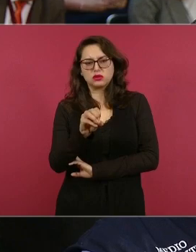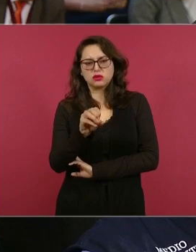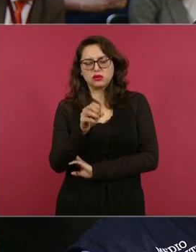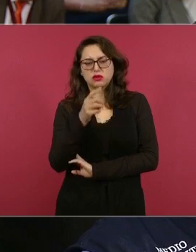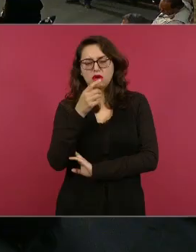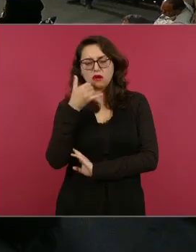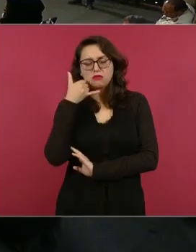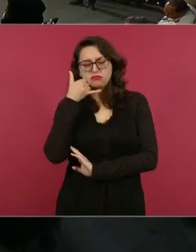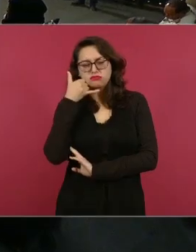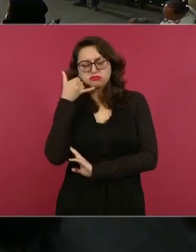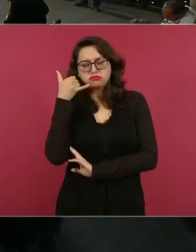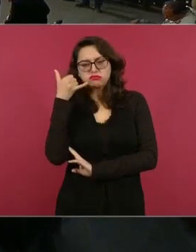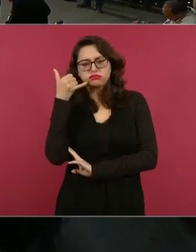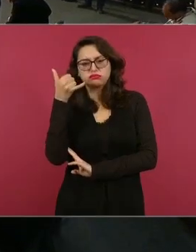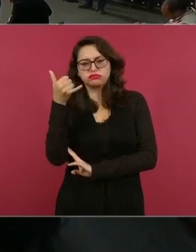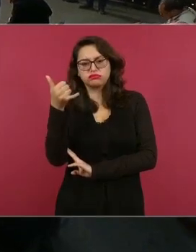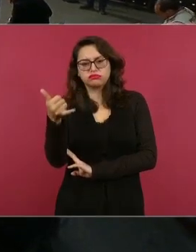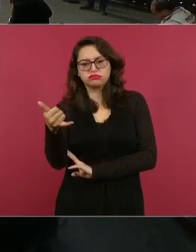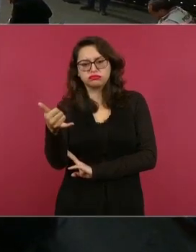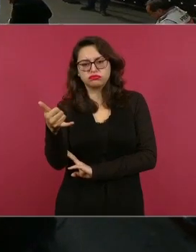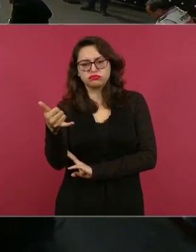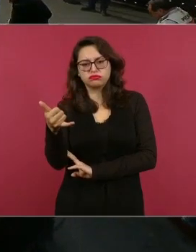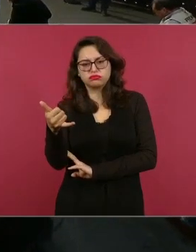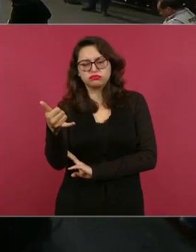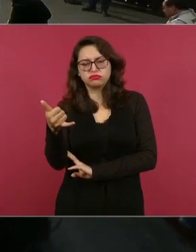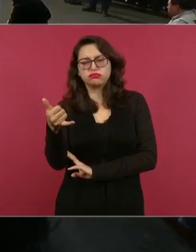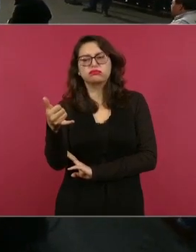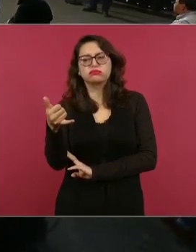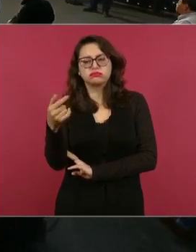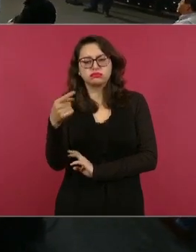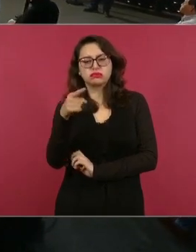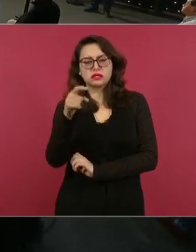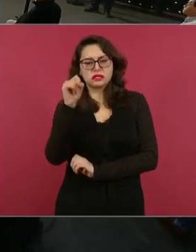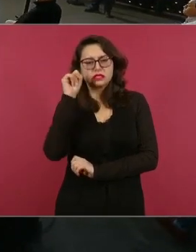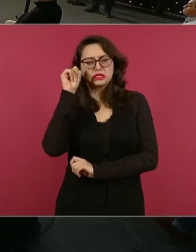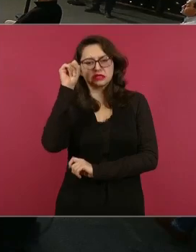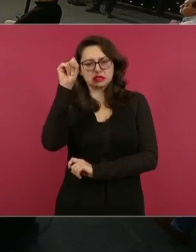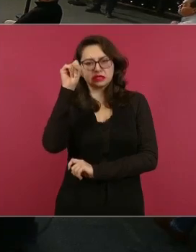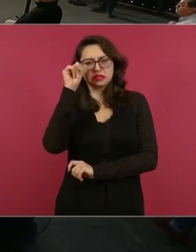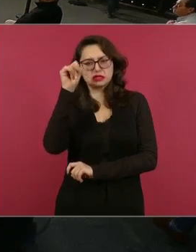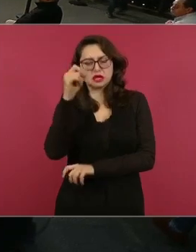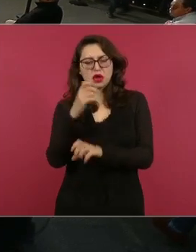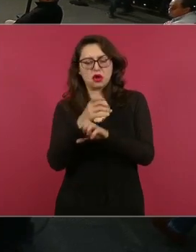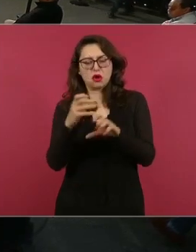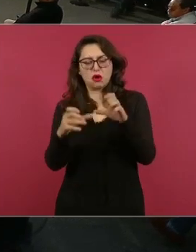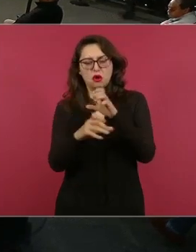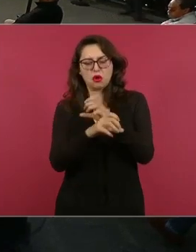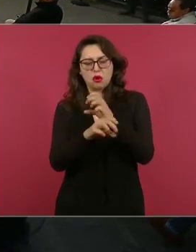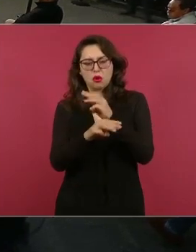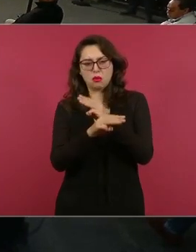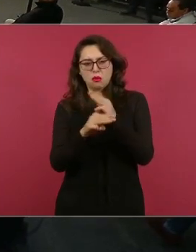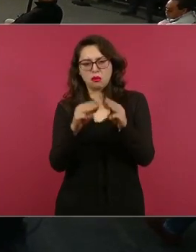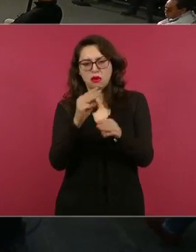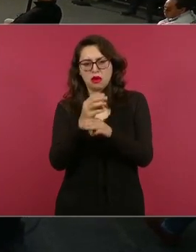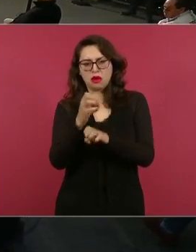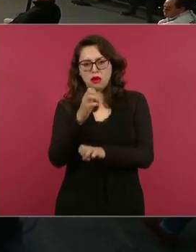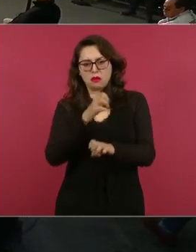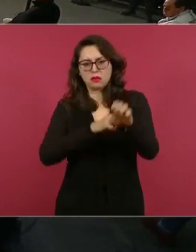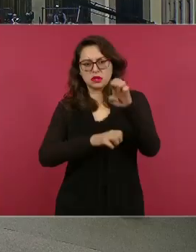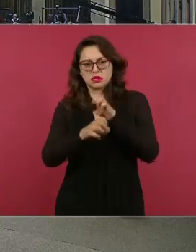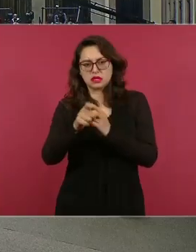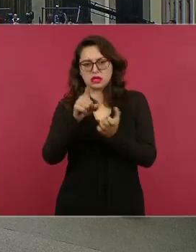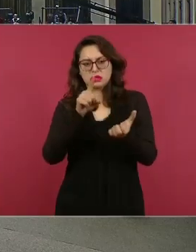vía telefónica es de nuestro conocimiento que el sindicato aportó los bienes a la empresa Ceporver esa figura